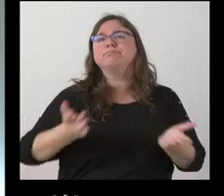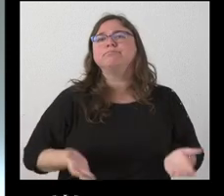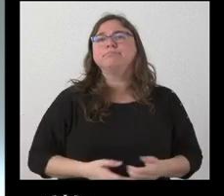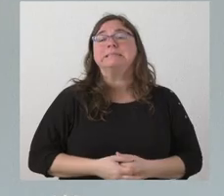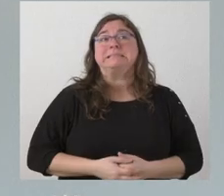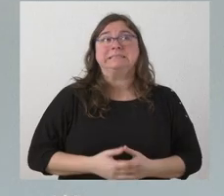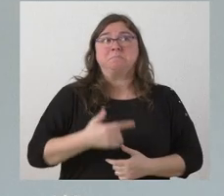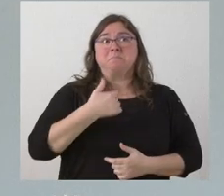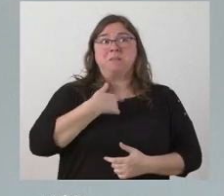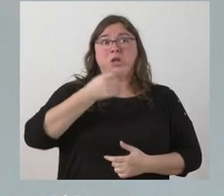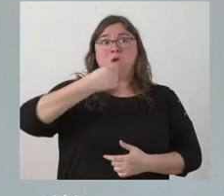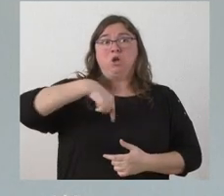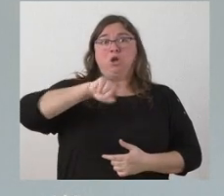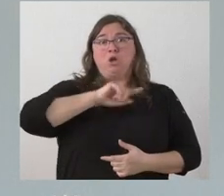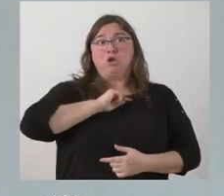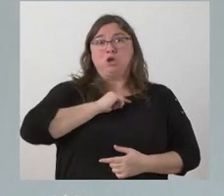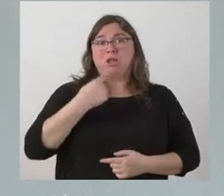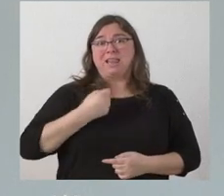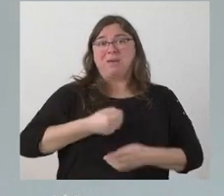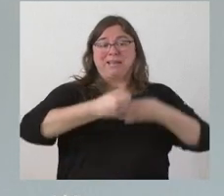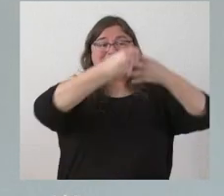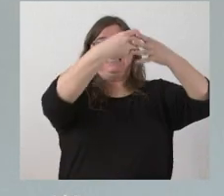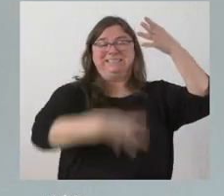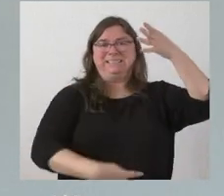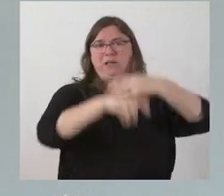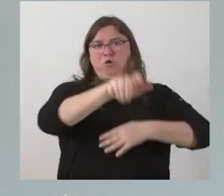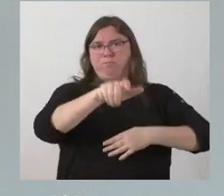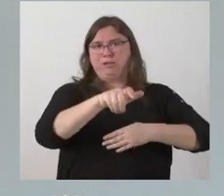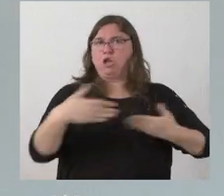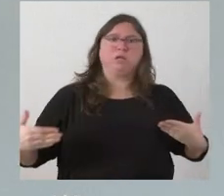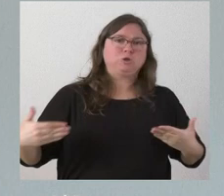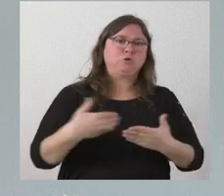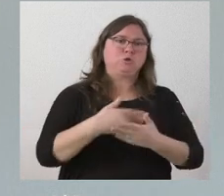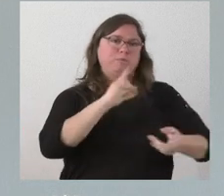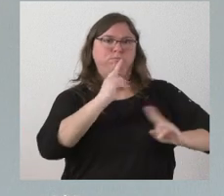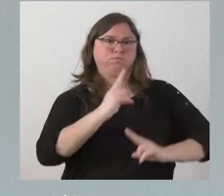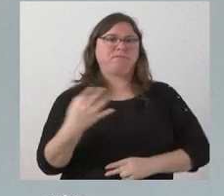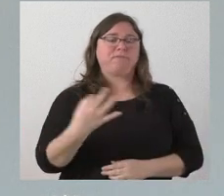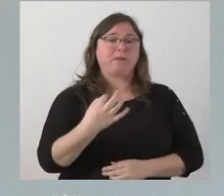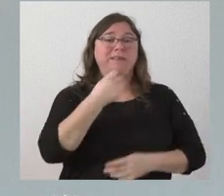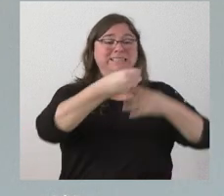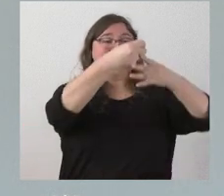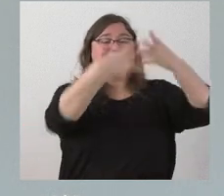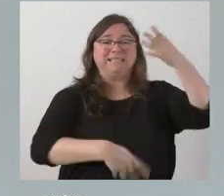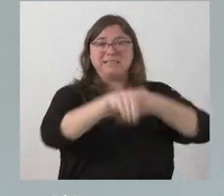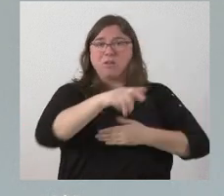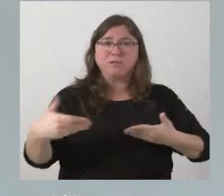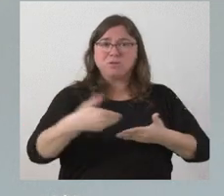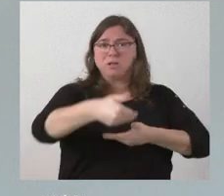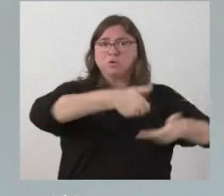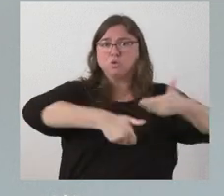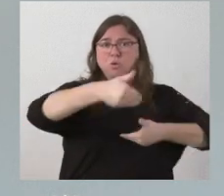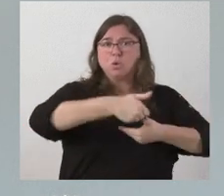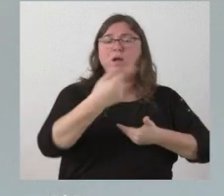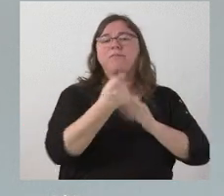bueno nosotros lo que tenemos que tener es todo el listado de personas que se recibieron y lógicamente una vez que se tiene el listado hay que examinar que se